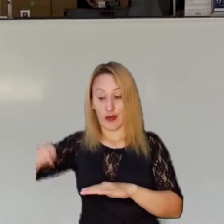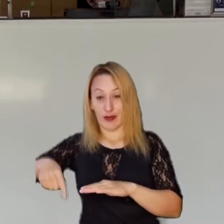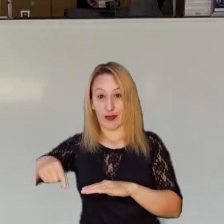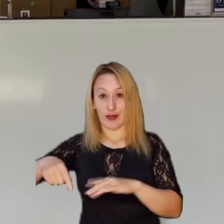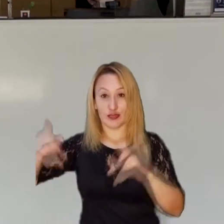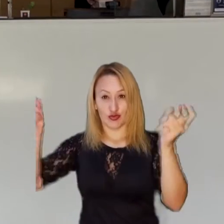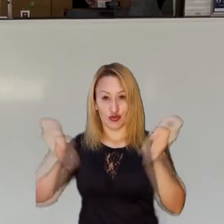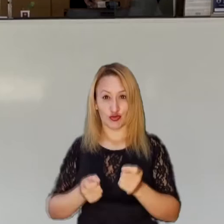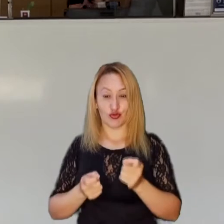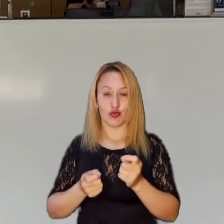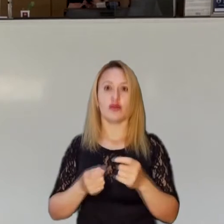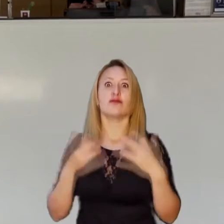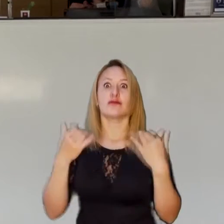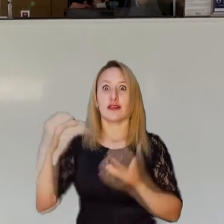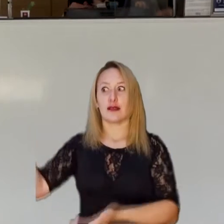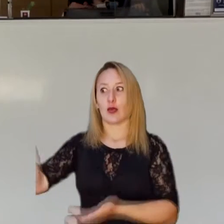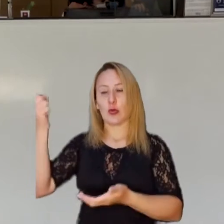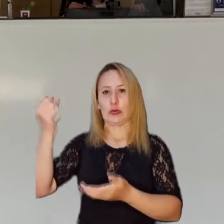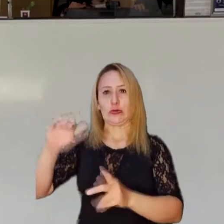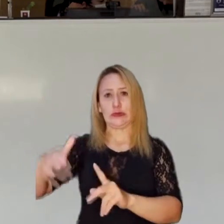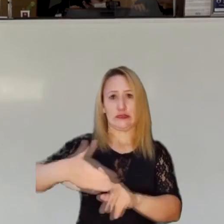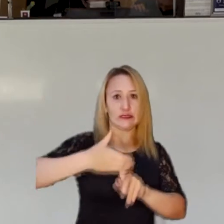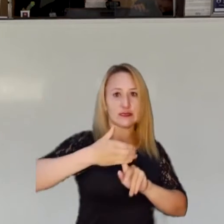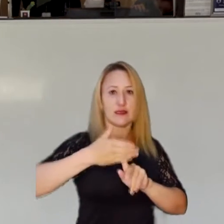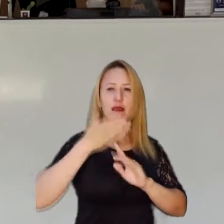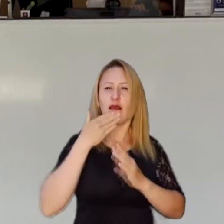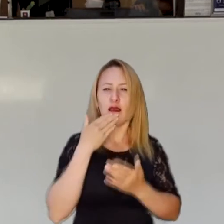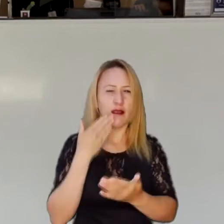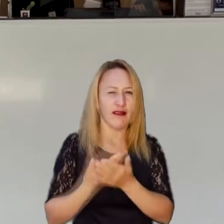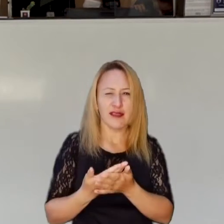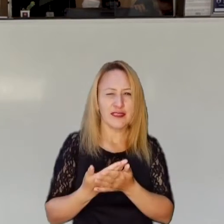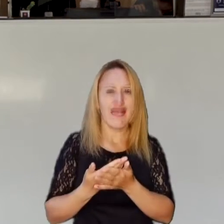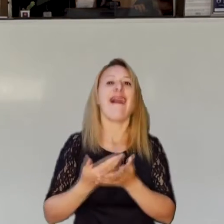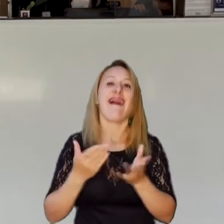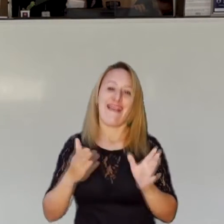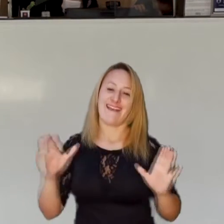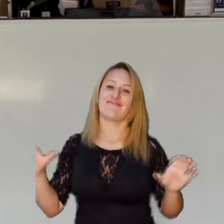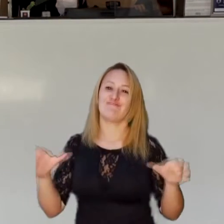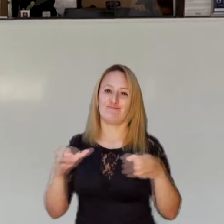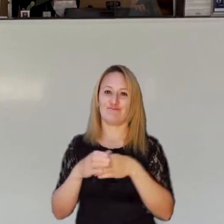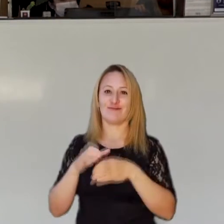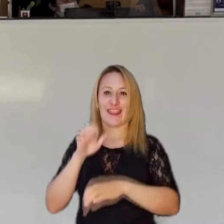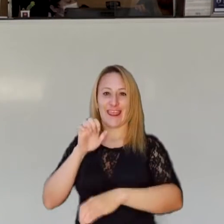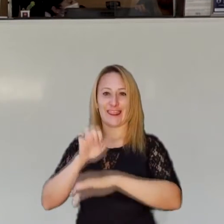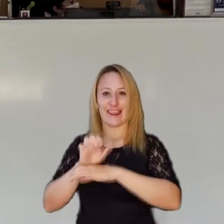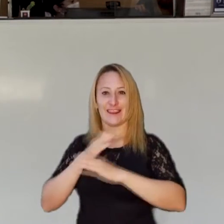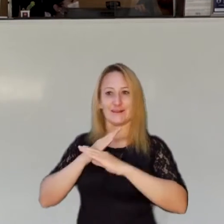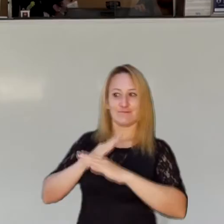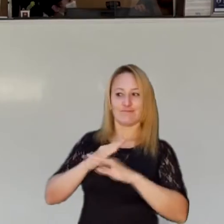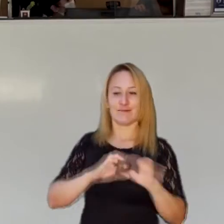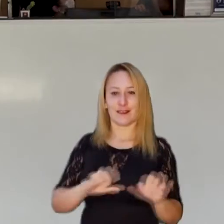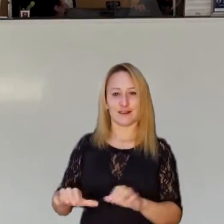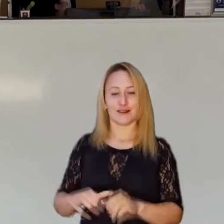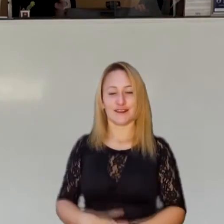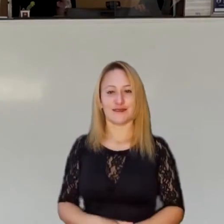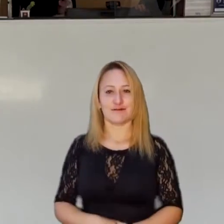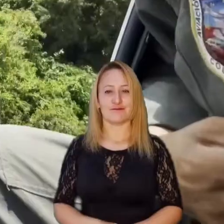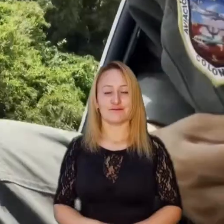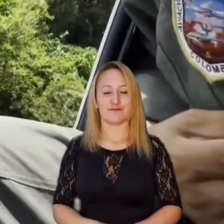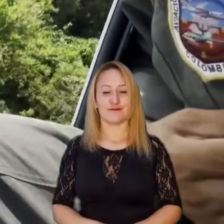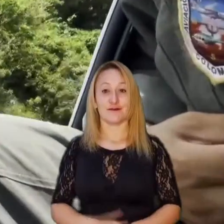educativos entre escuelas y colegios, cuyos recursos se han logrado proteger gracias a la acción preventiva de la entidad en todo el país.